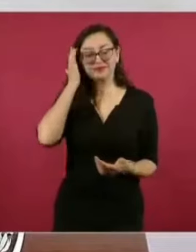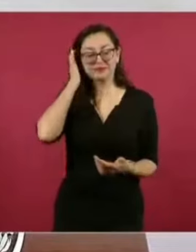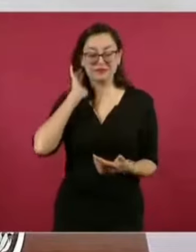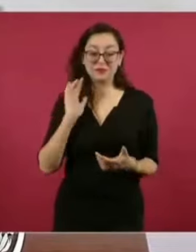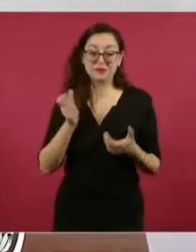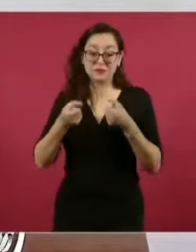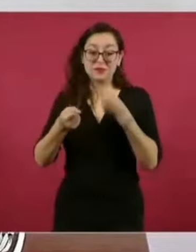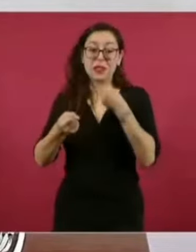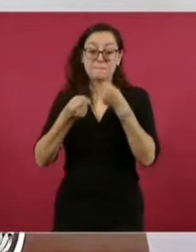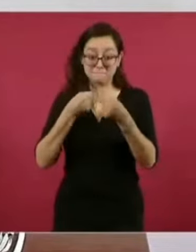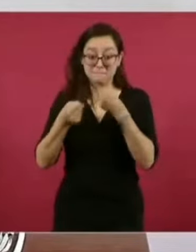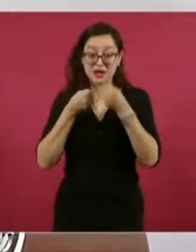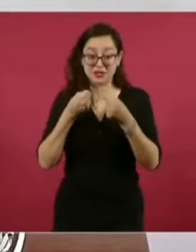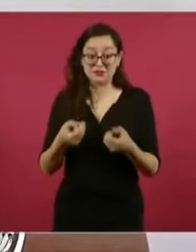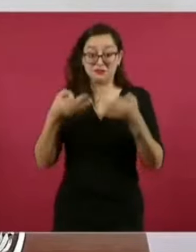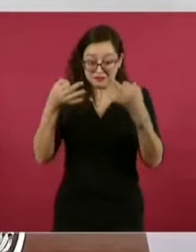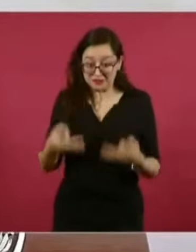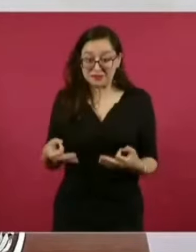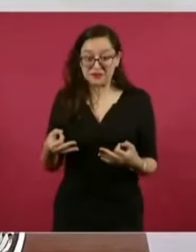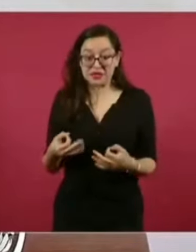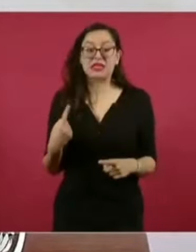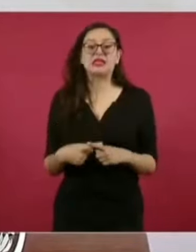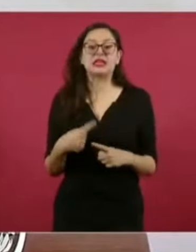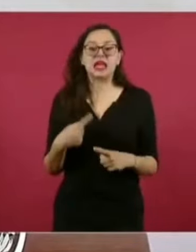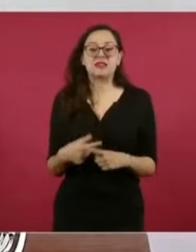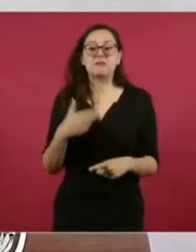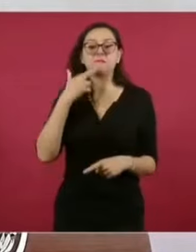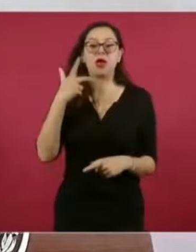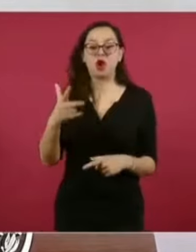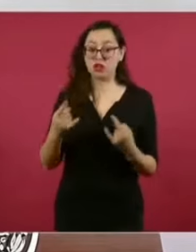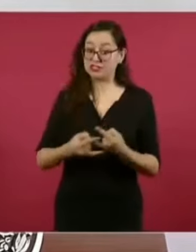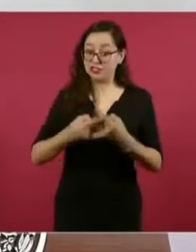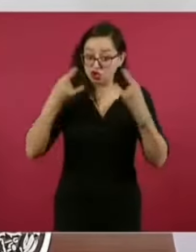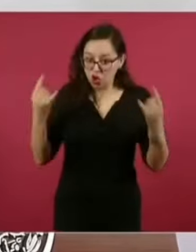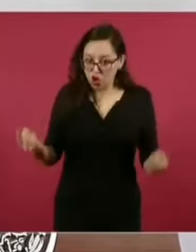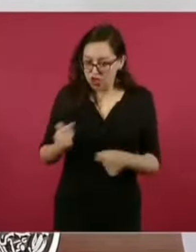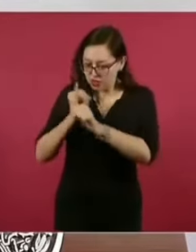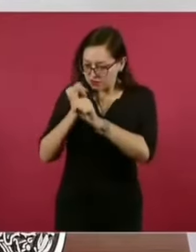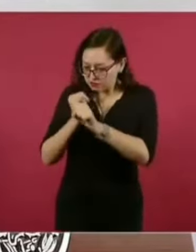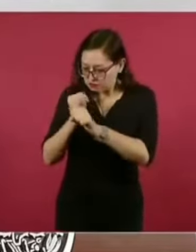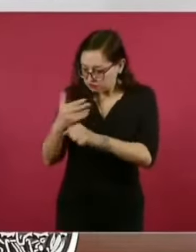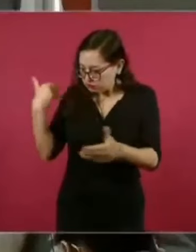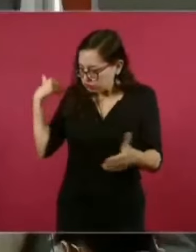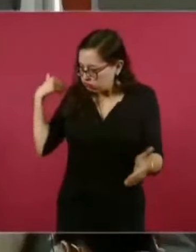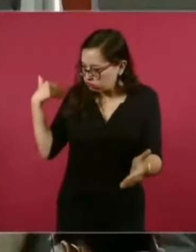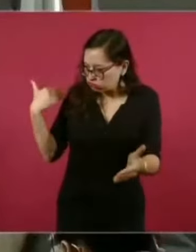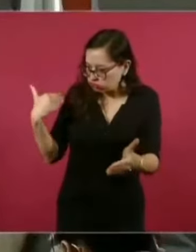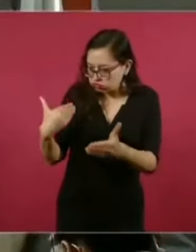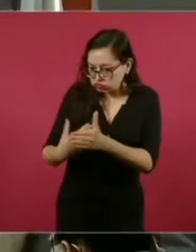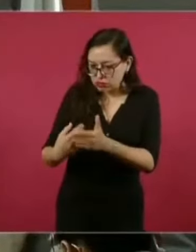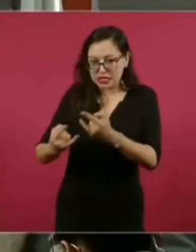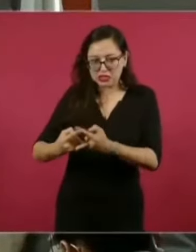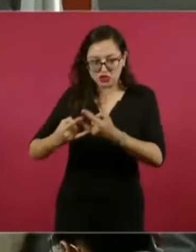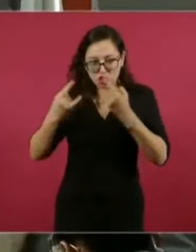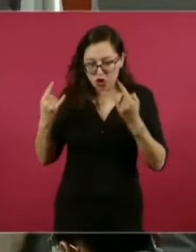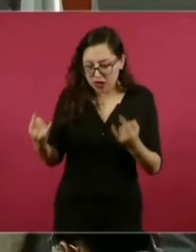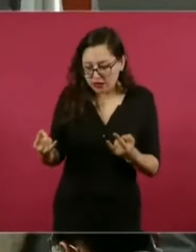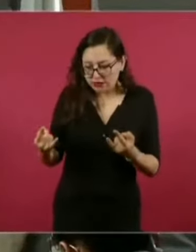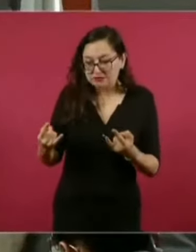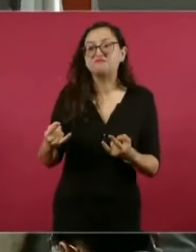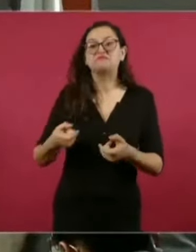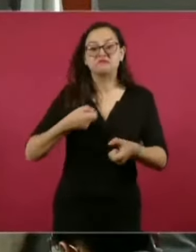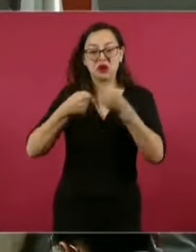pues es el periodismo rebelde, es el periodismo que sí toma partido, que sí se define